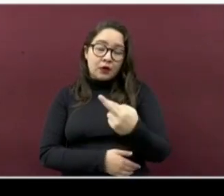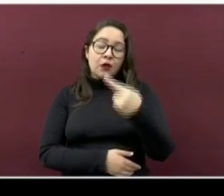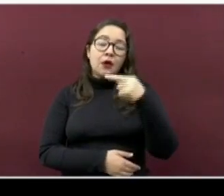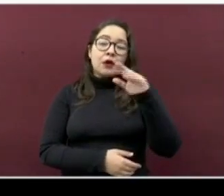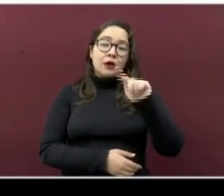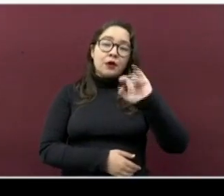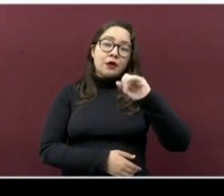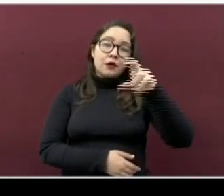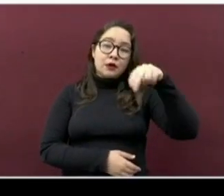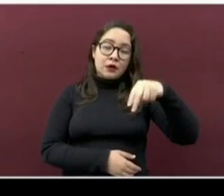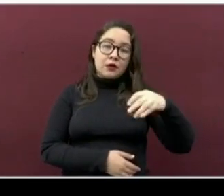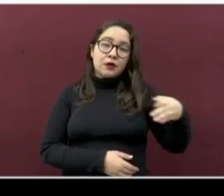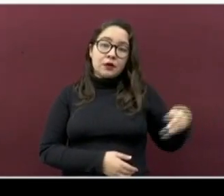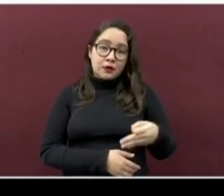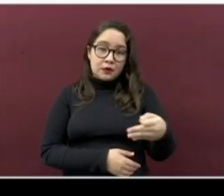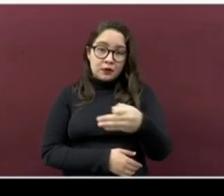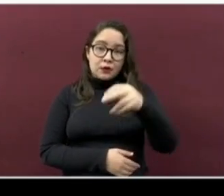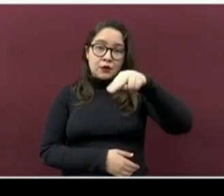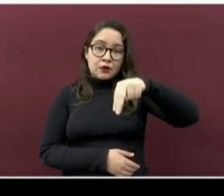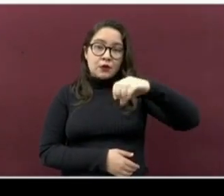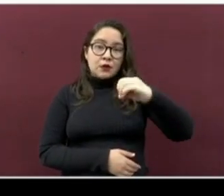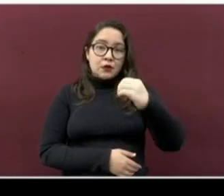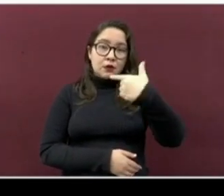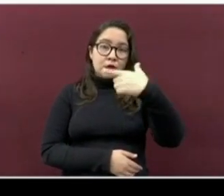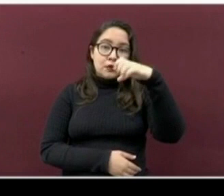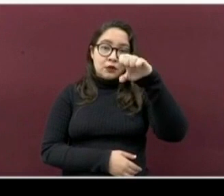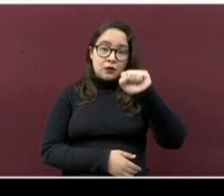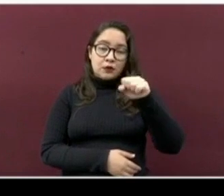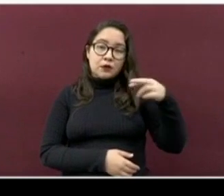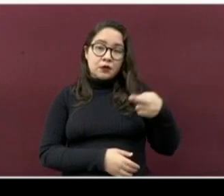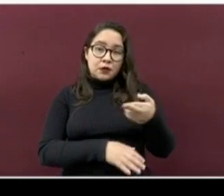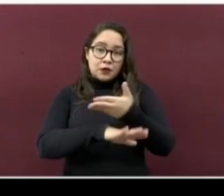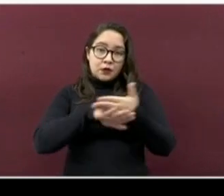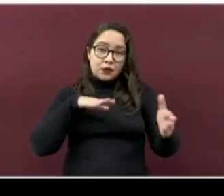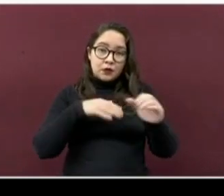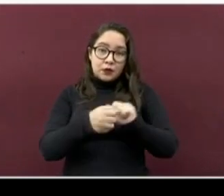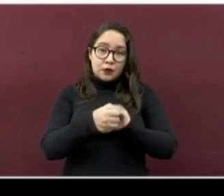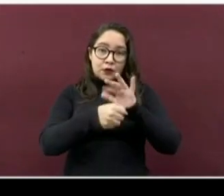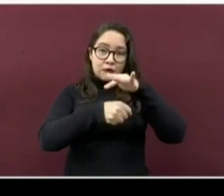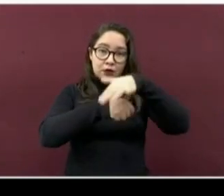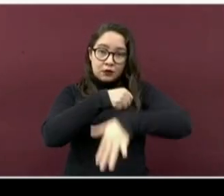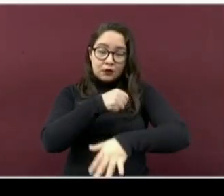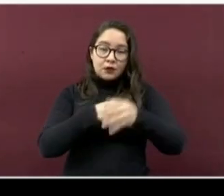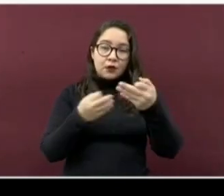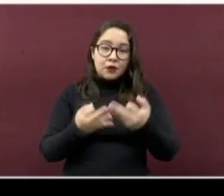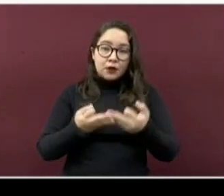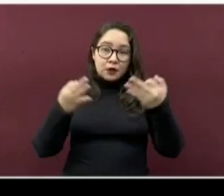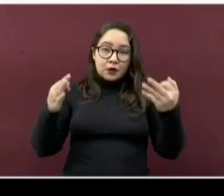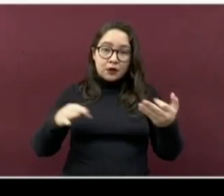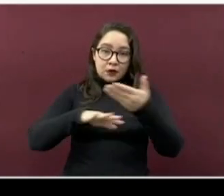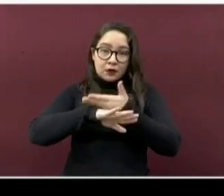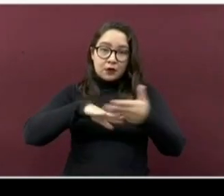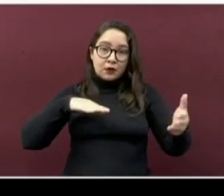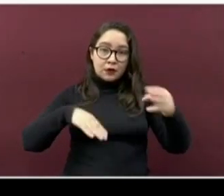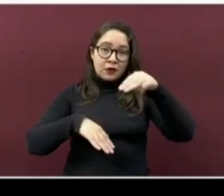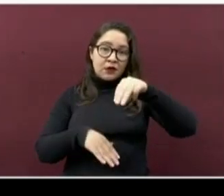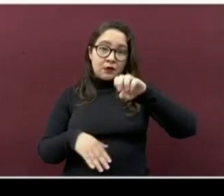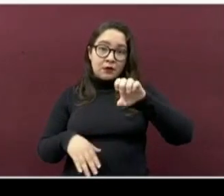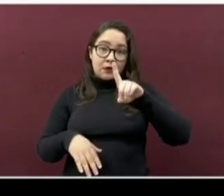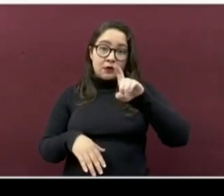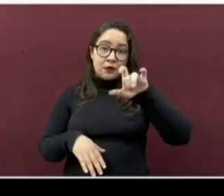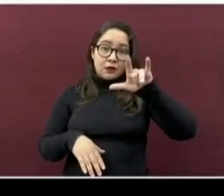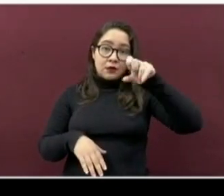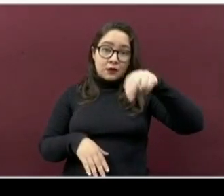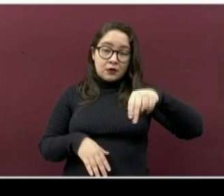Fortín, Nogales, Río Blanco, San Andrés Tuxtla, Tierra Blanca, Medellín y